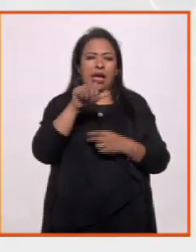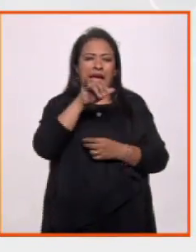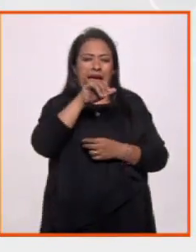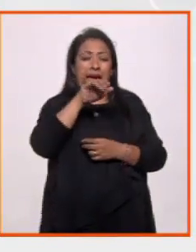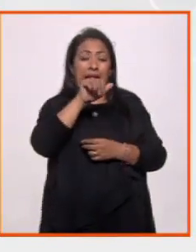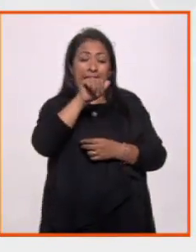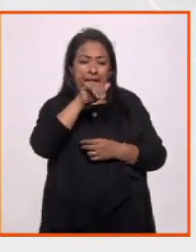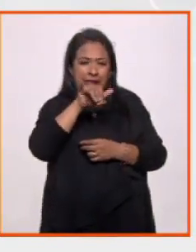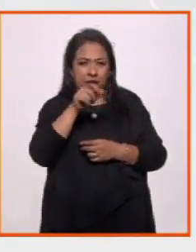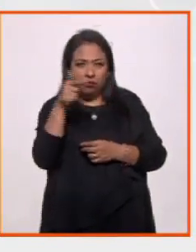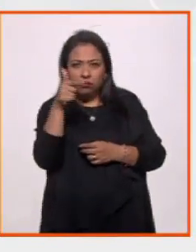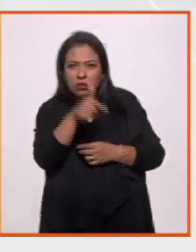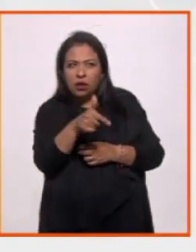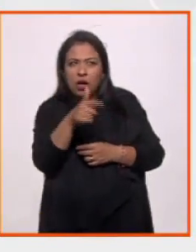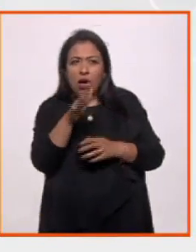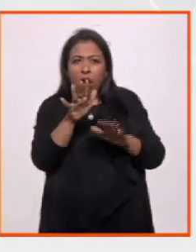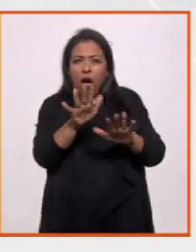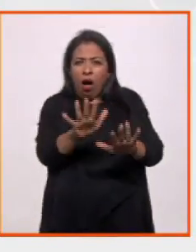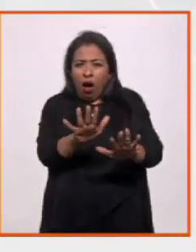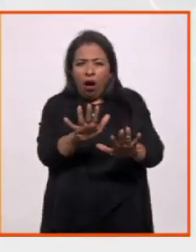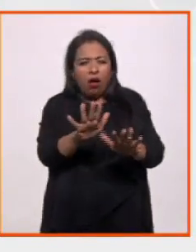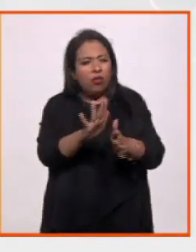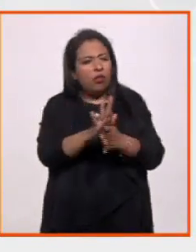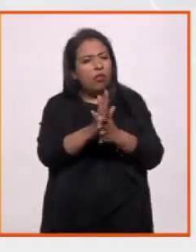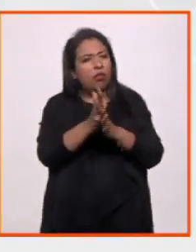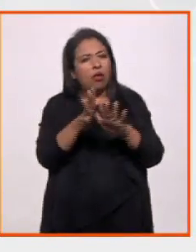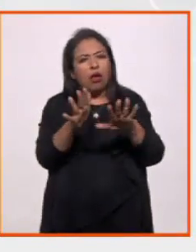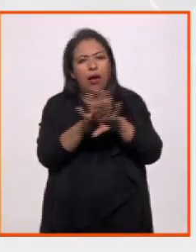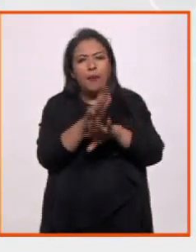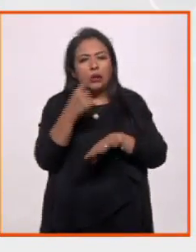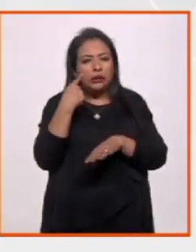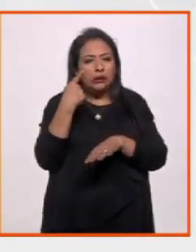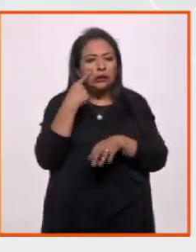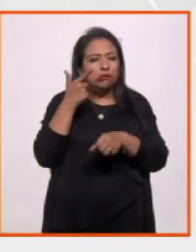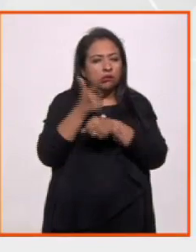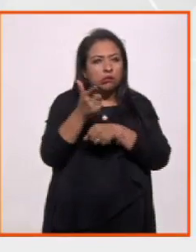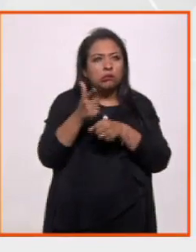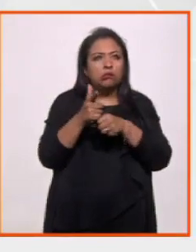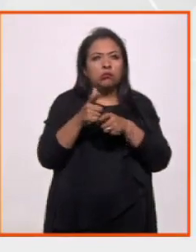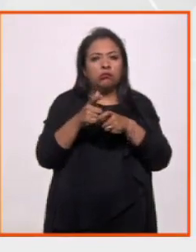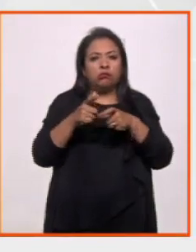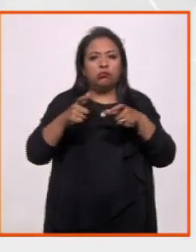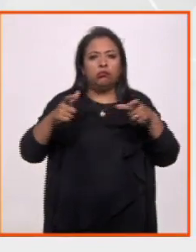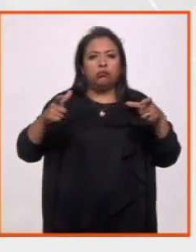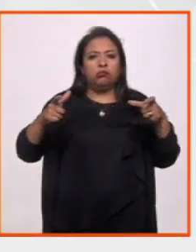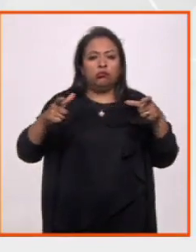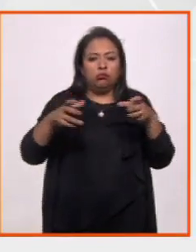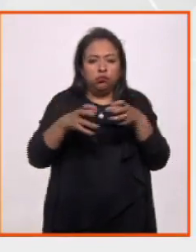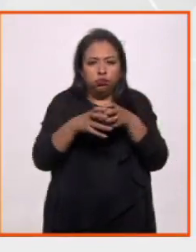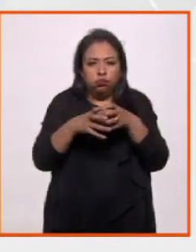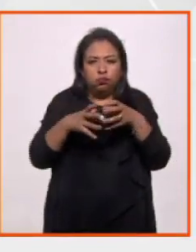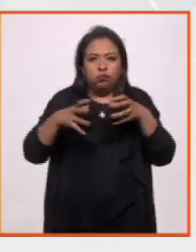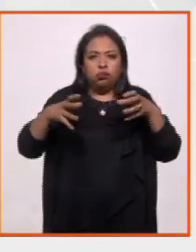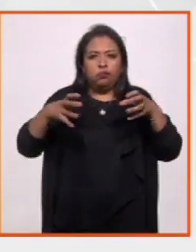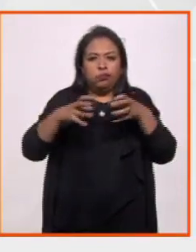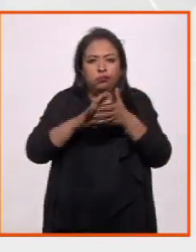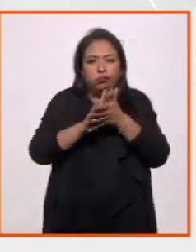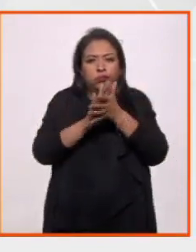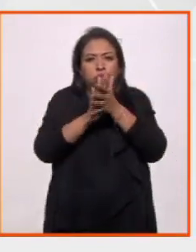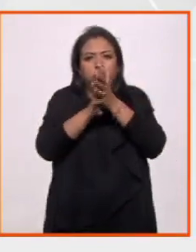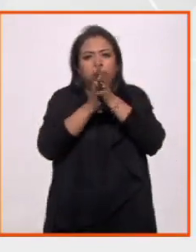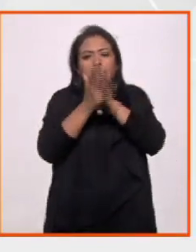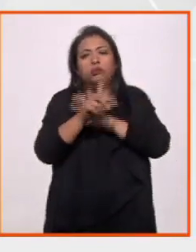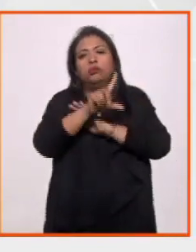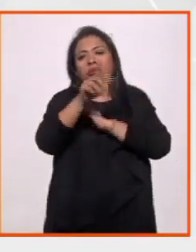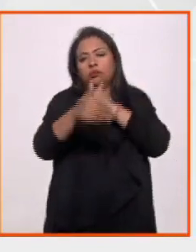de que el universo no podía ser estacionario. El universo tenía que estar en constante cambio, ya sea en expansión, ya sea en comprensión. Justamente